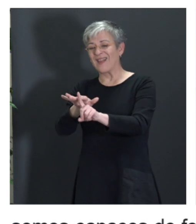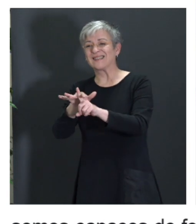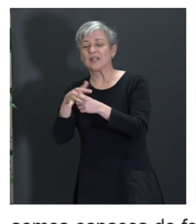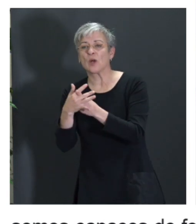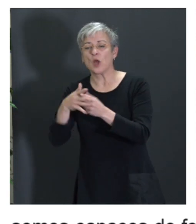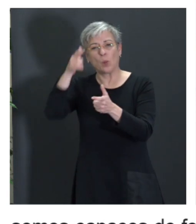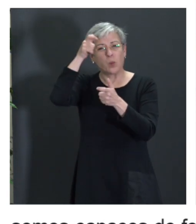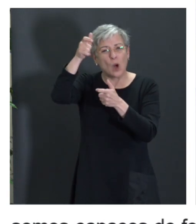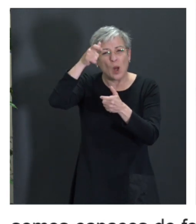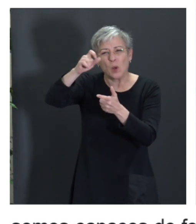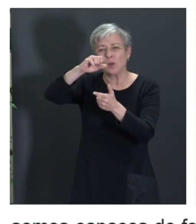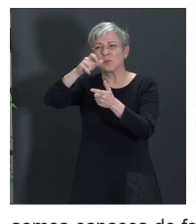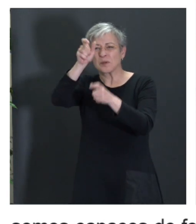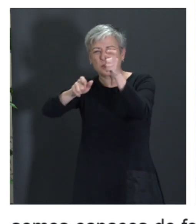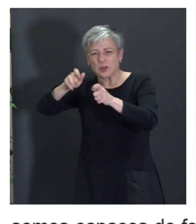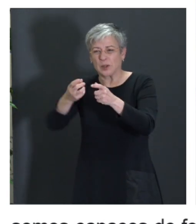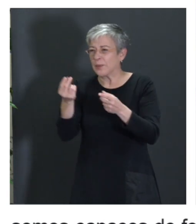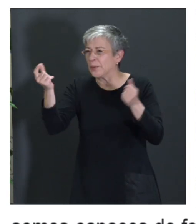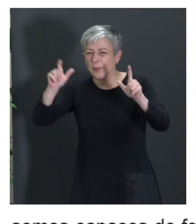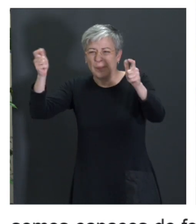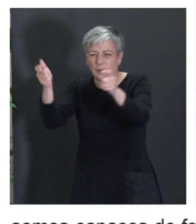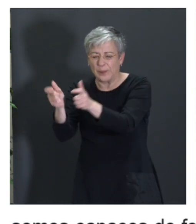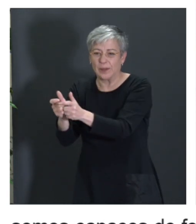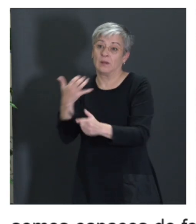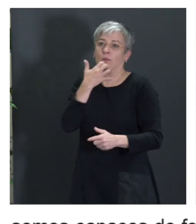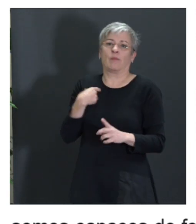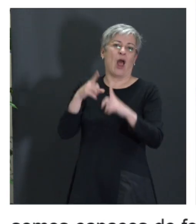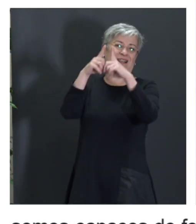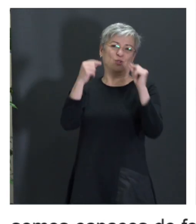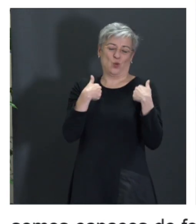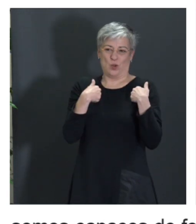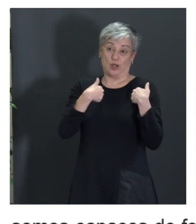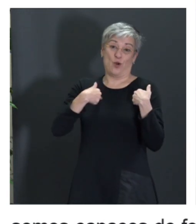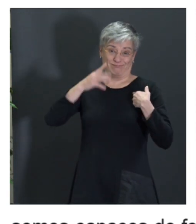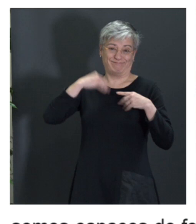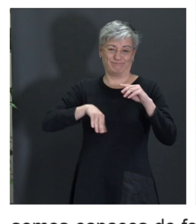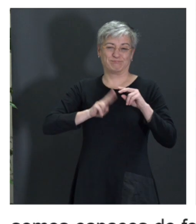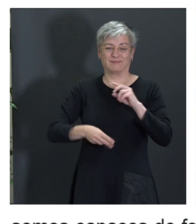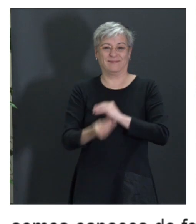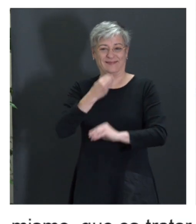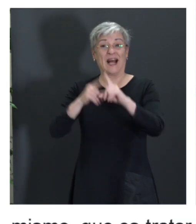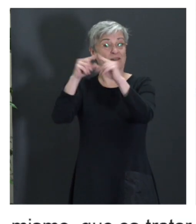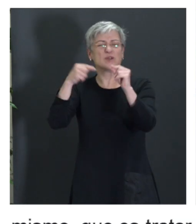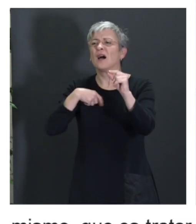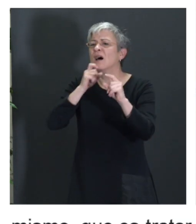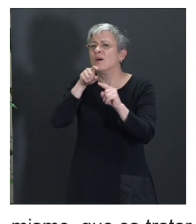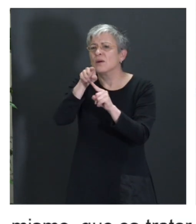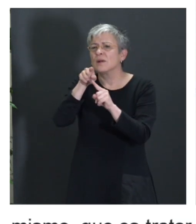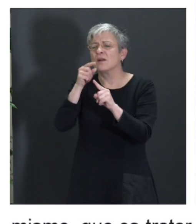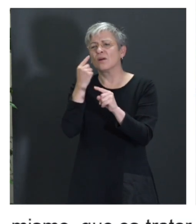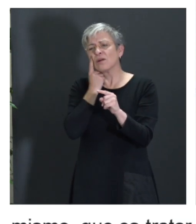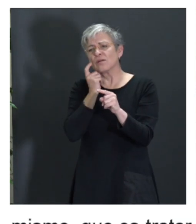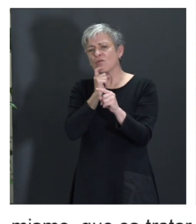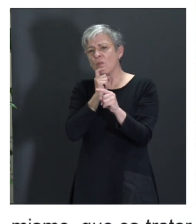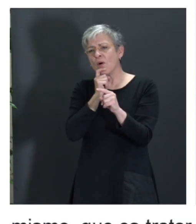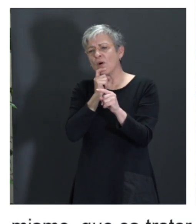vaciada, con todos los pueblos que hay perdidos por las montañas, yo soy de Asturias, pues ver cómo somos capaces de llevar esa